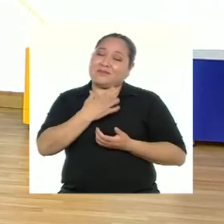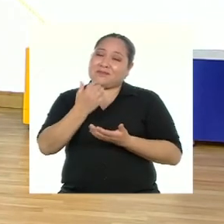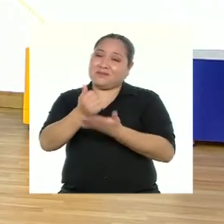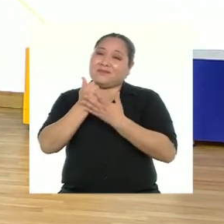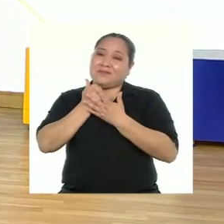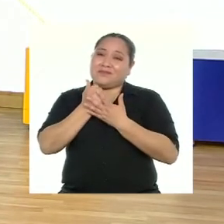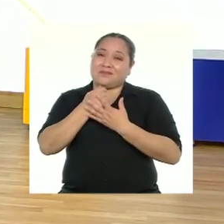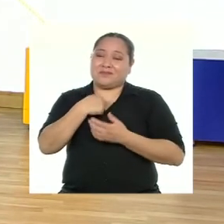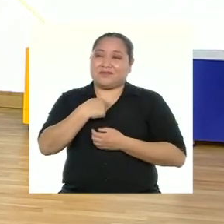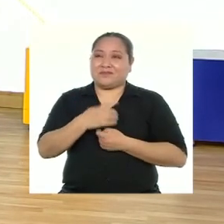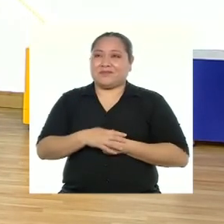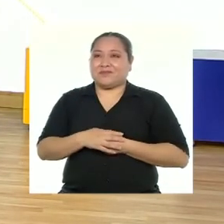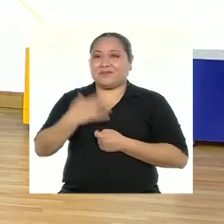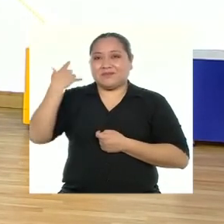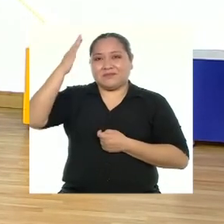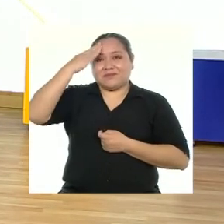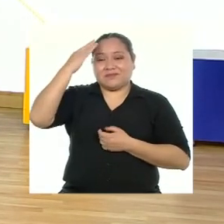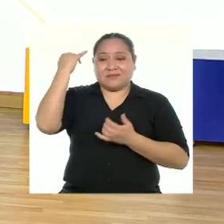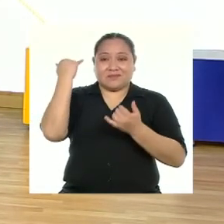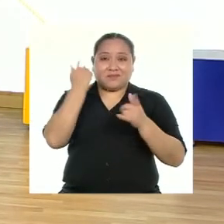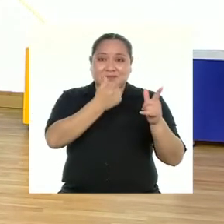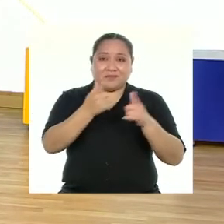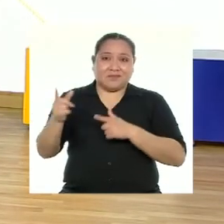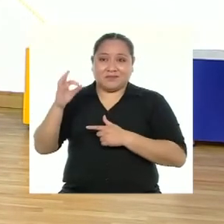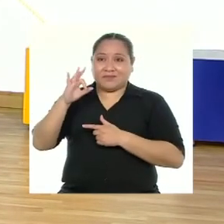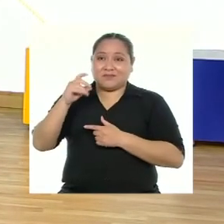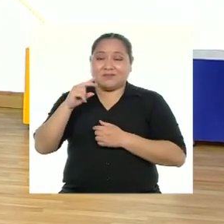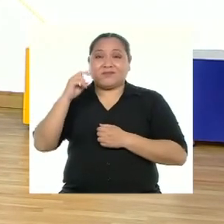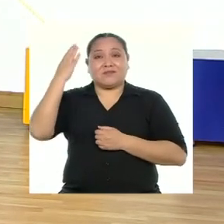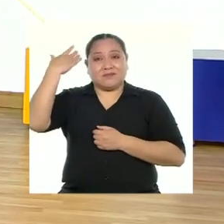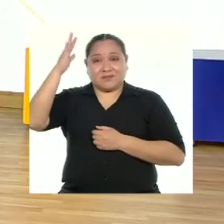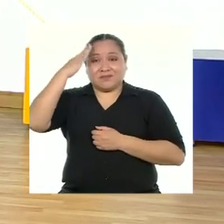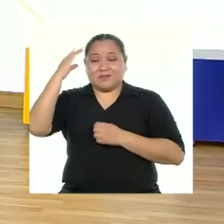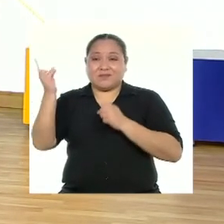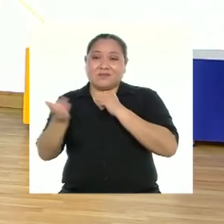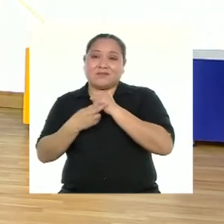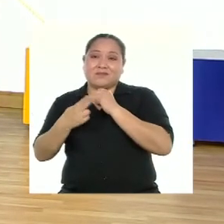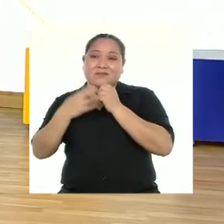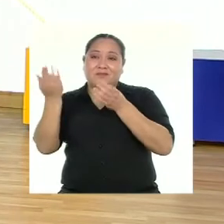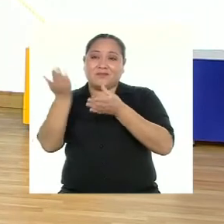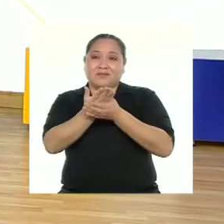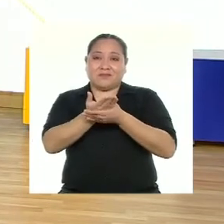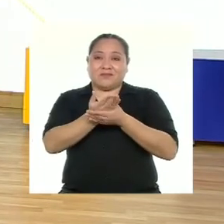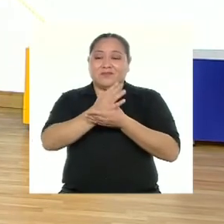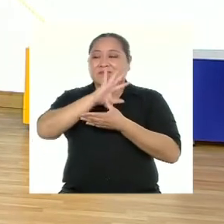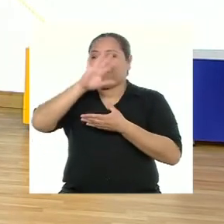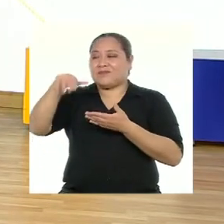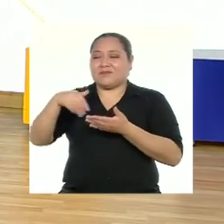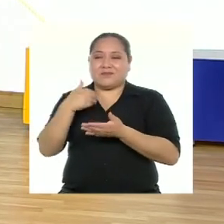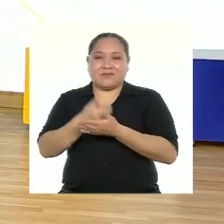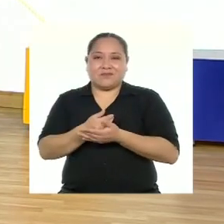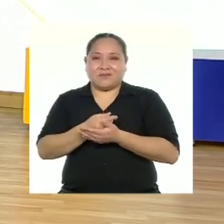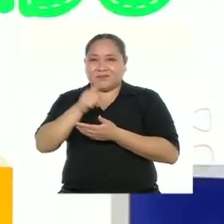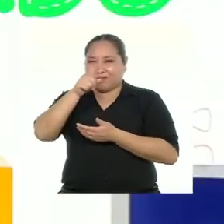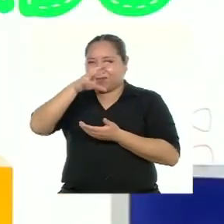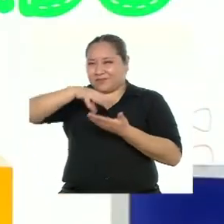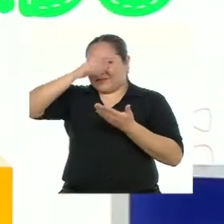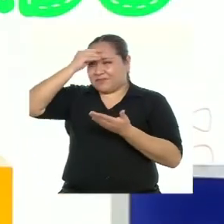Y ya saben que cuando tengan listo su FODA deben archivarlo en su portafolio junto a todos sus otros aprendizajes